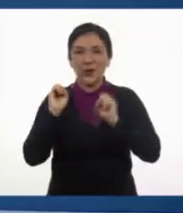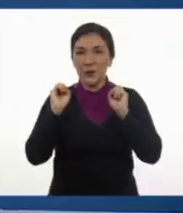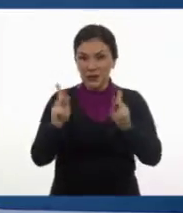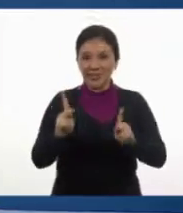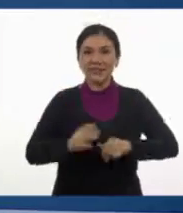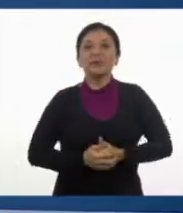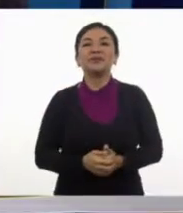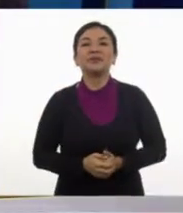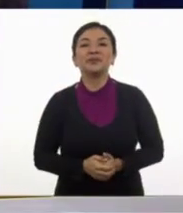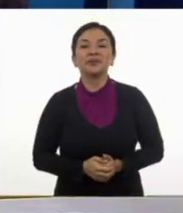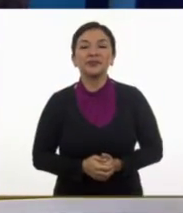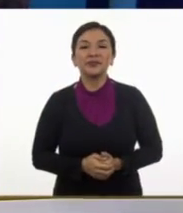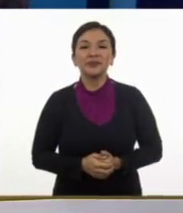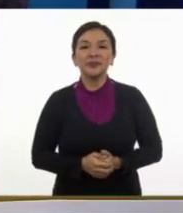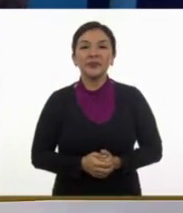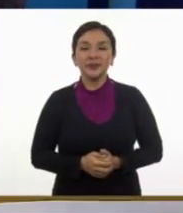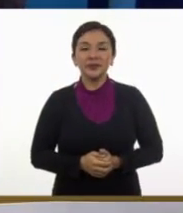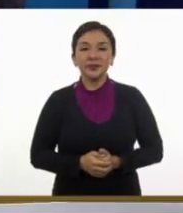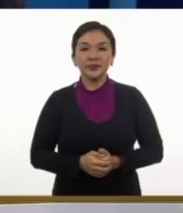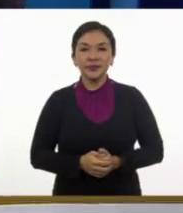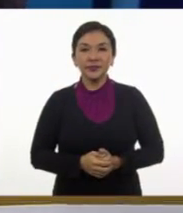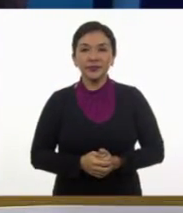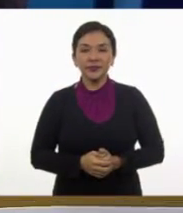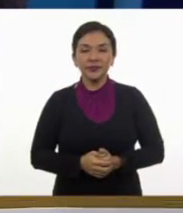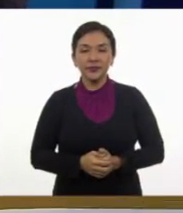Exacto. Muy bien.